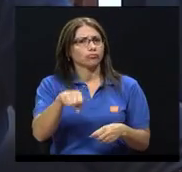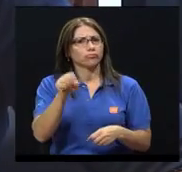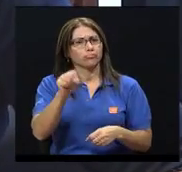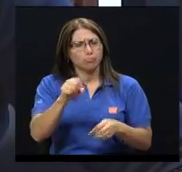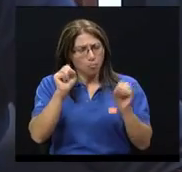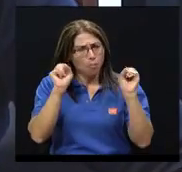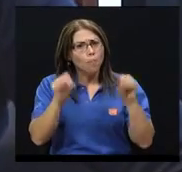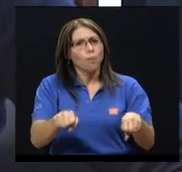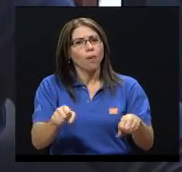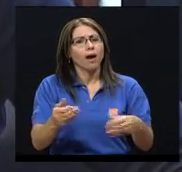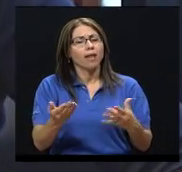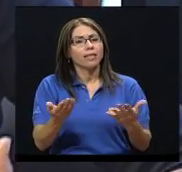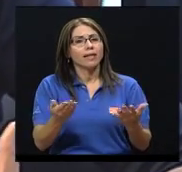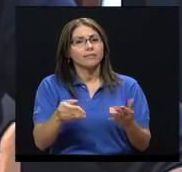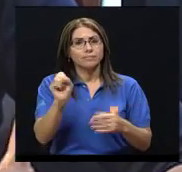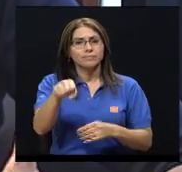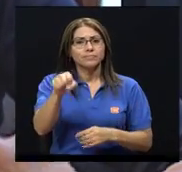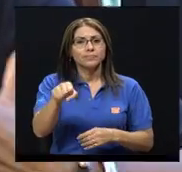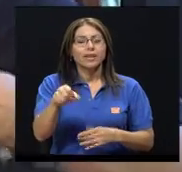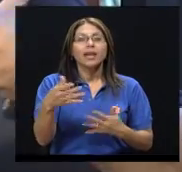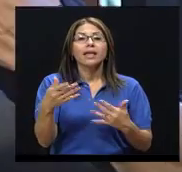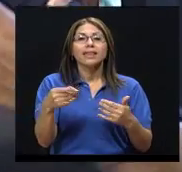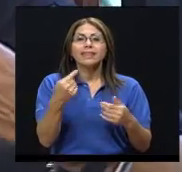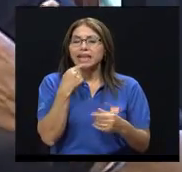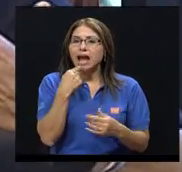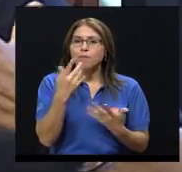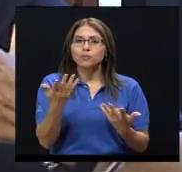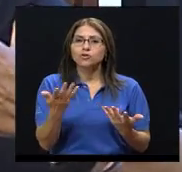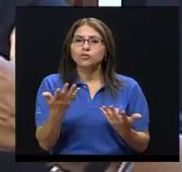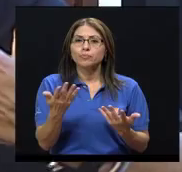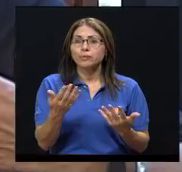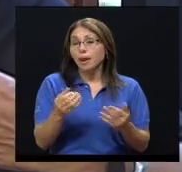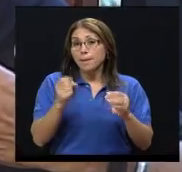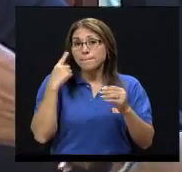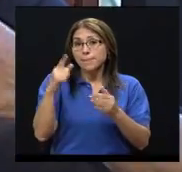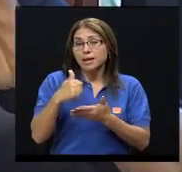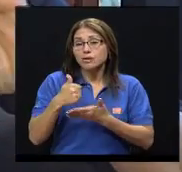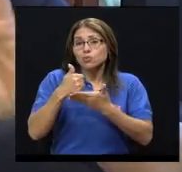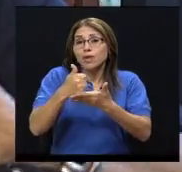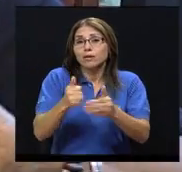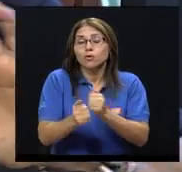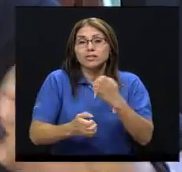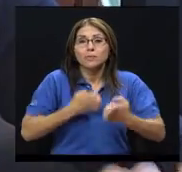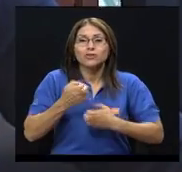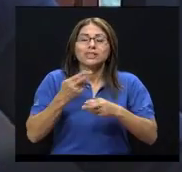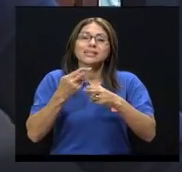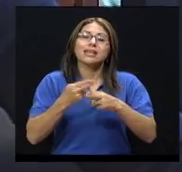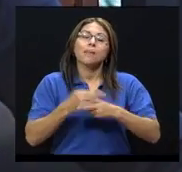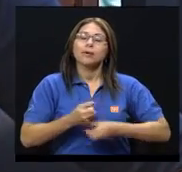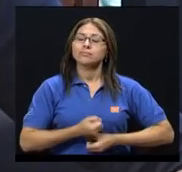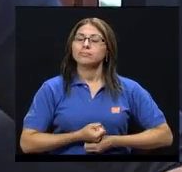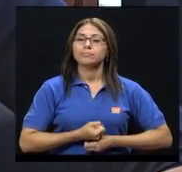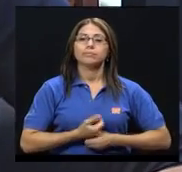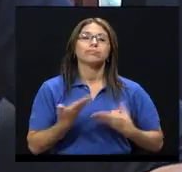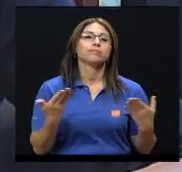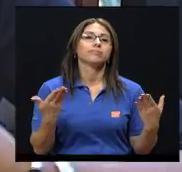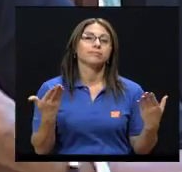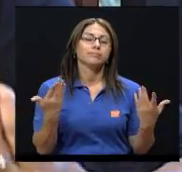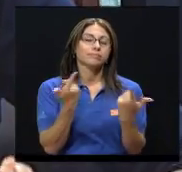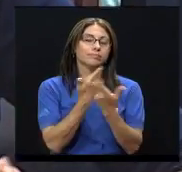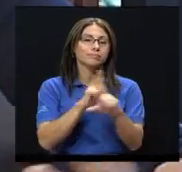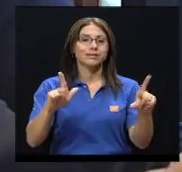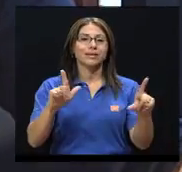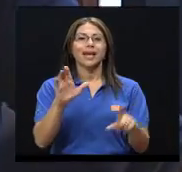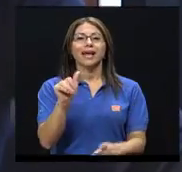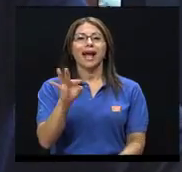claro que sí. Digamos, una cosa que en general puede ayudar con ciertas emociones es lo que se llama la catarsis. Por ejemplo, si usted